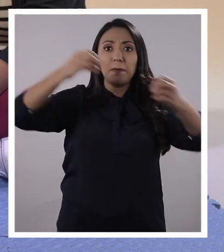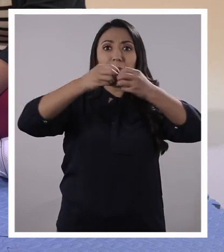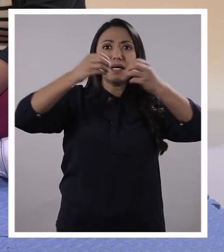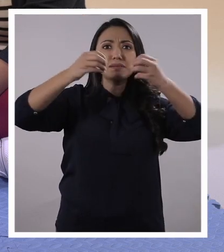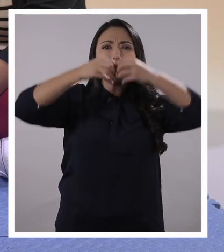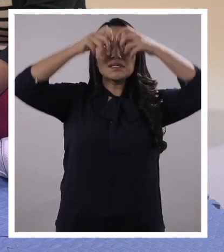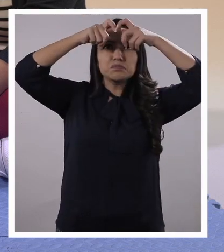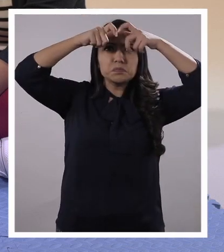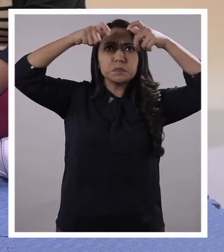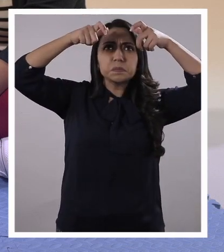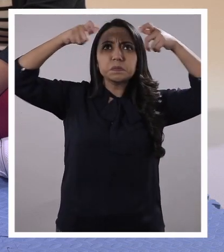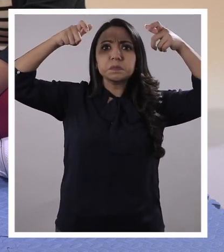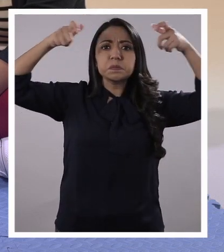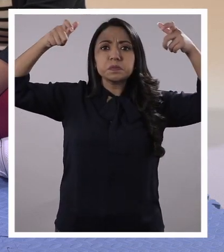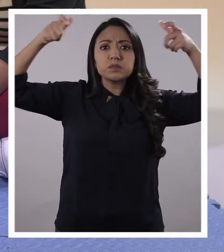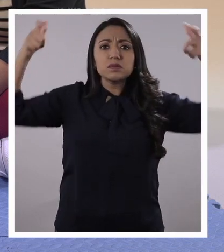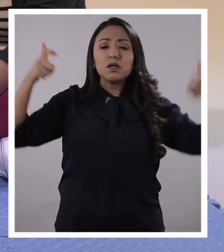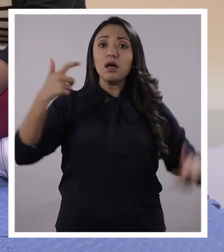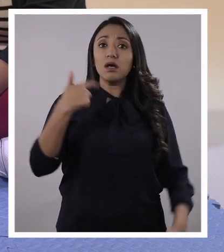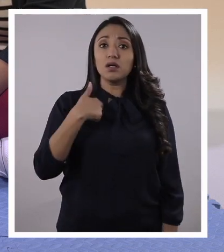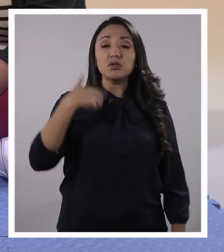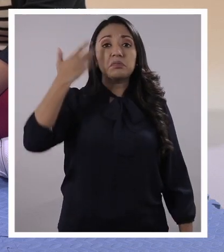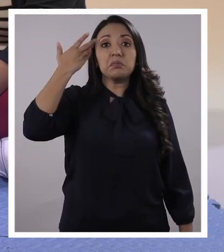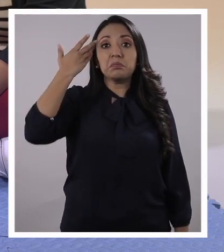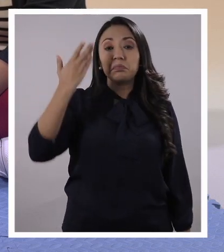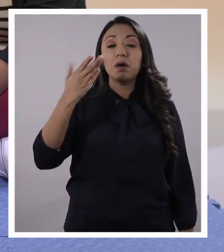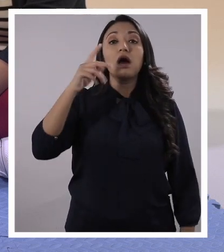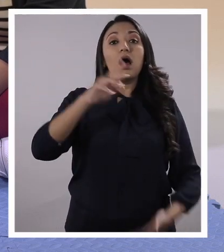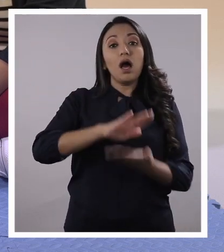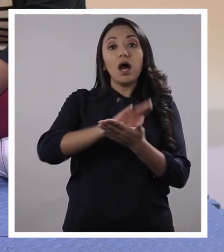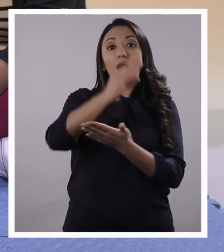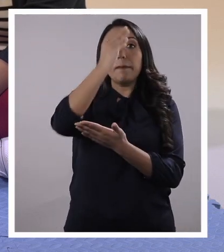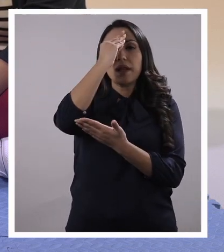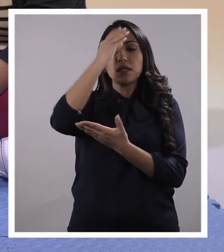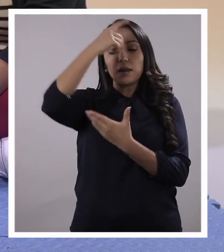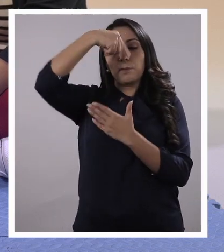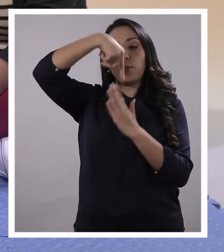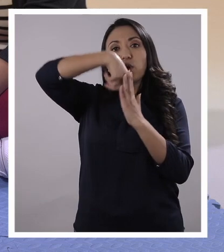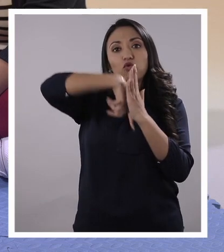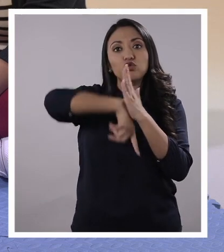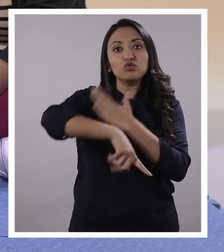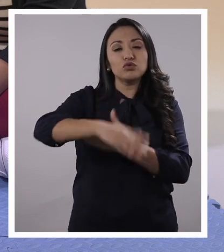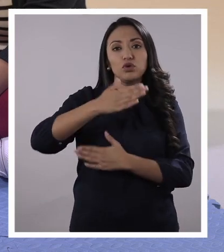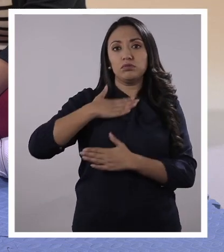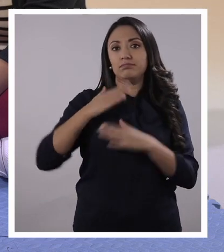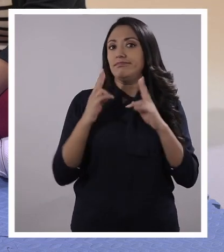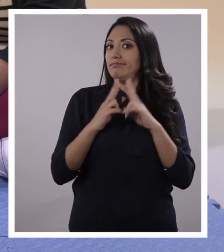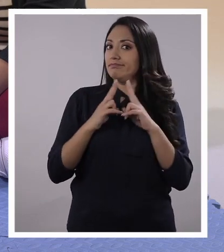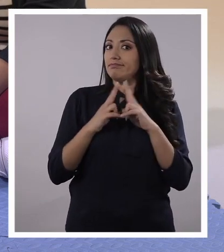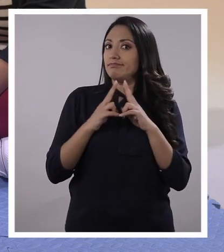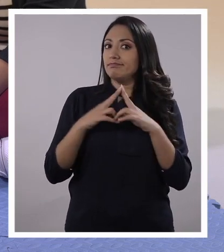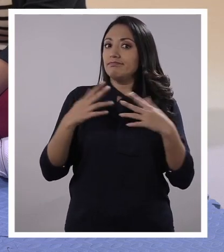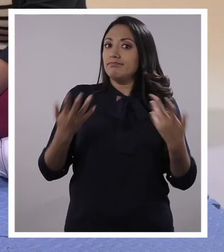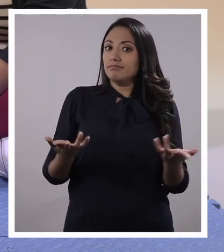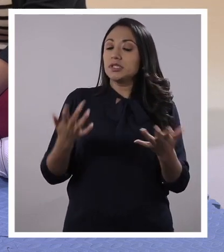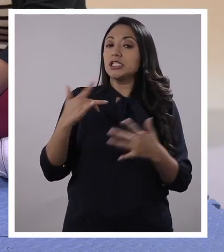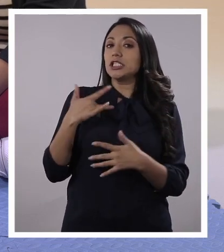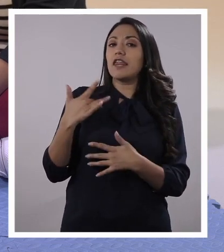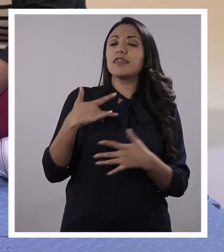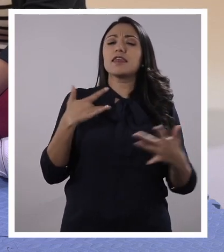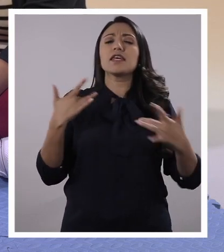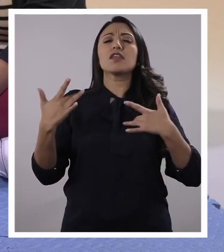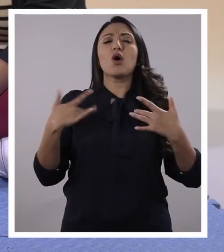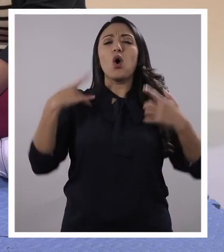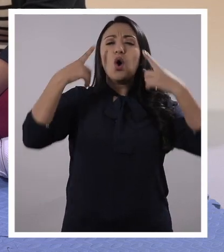es bueno, ¿eh? Hoy, por ejemplo, me encantó saber que puedo aprender a conocerme y quererme utilizando mis sentidos.